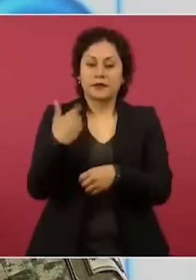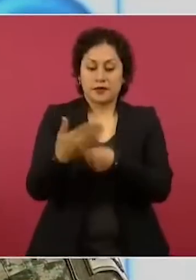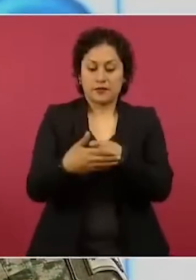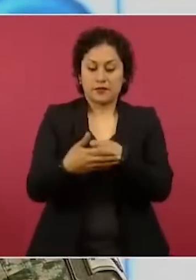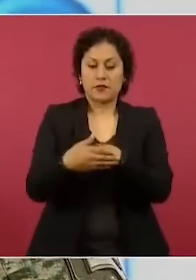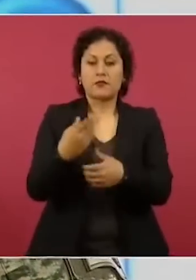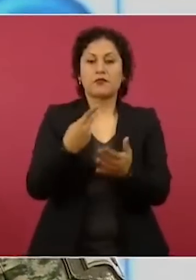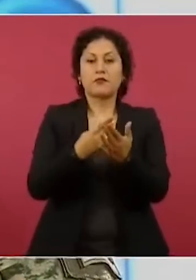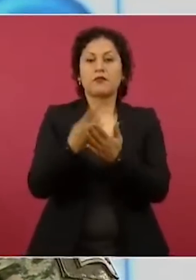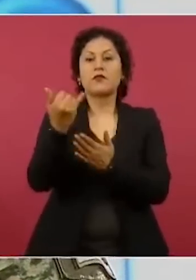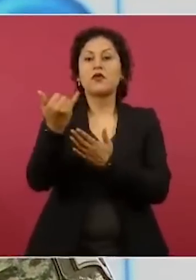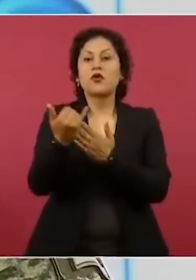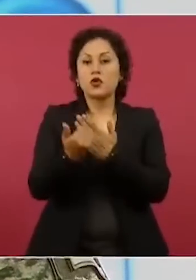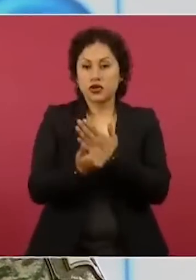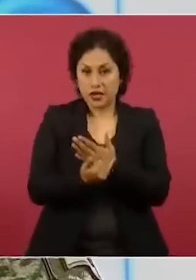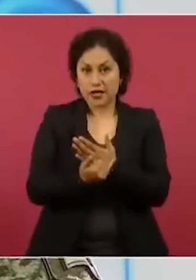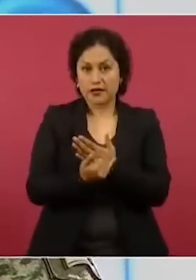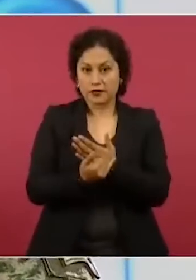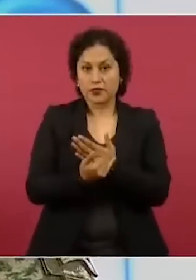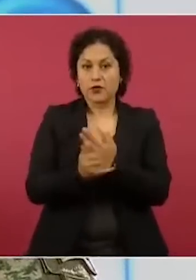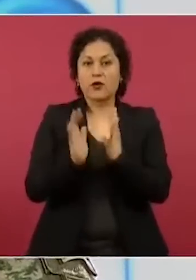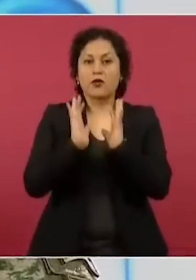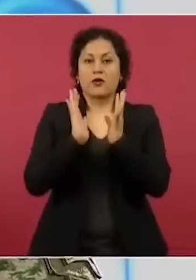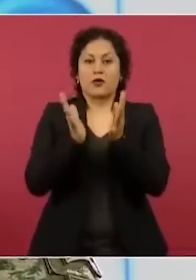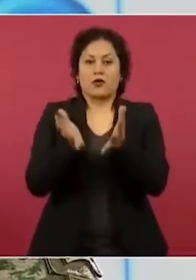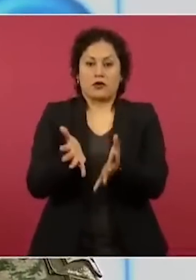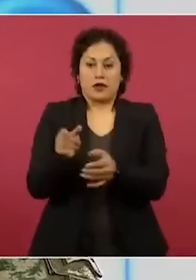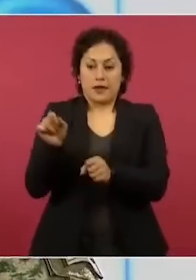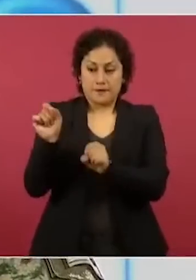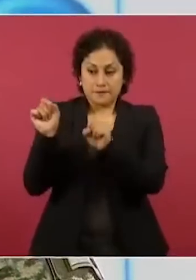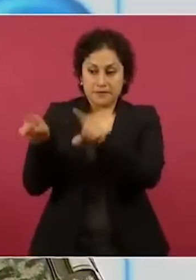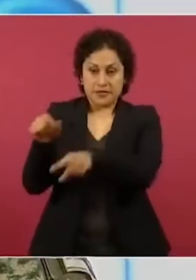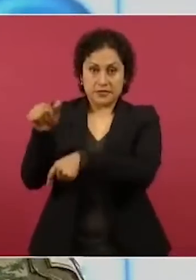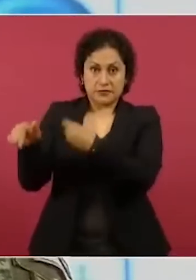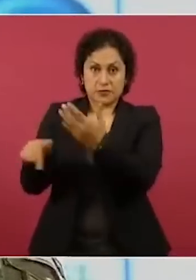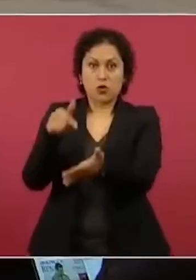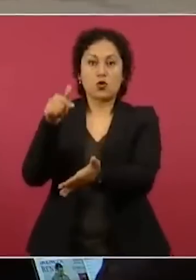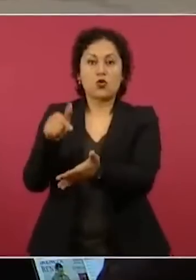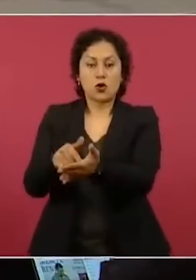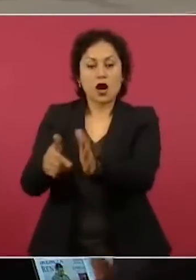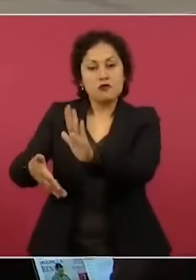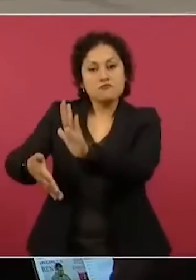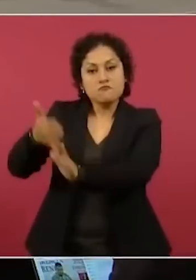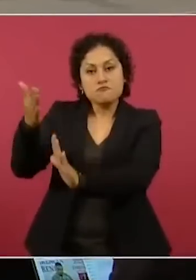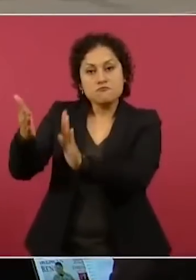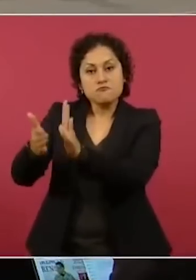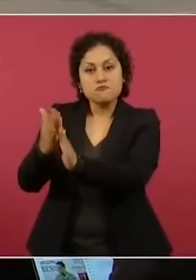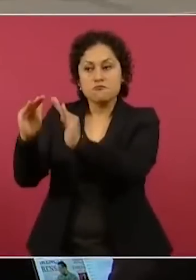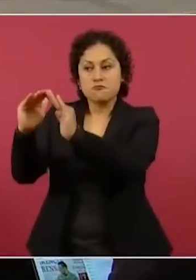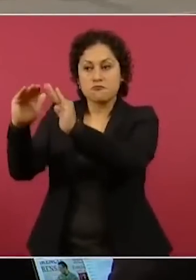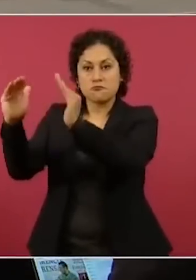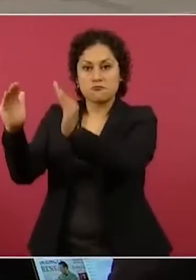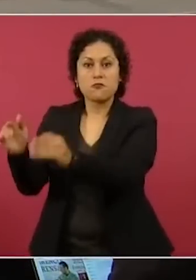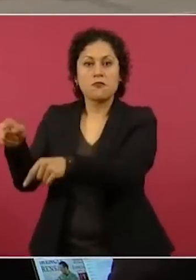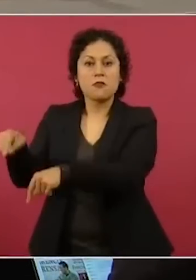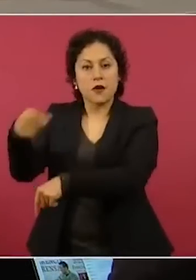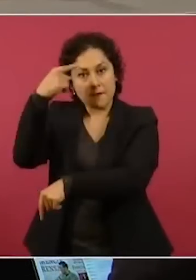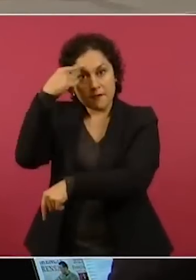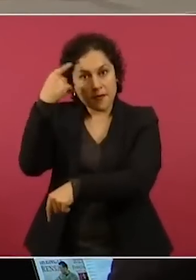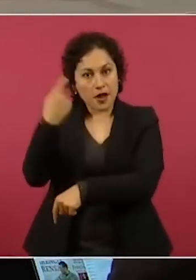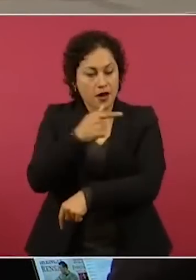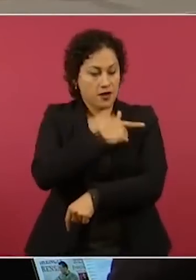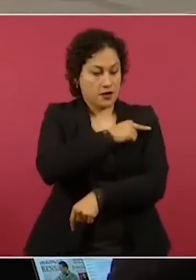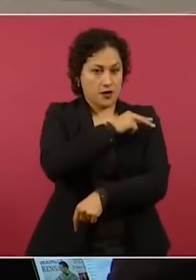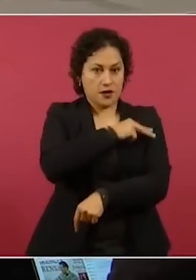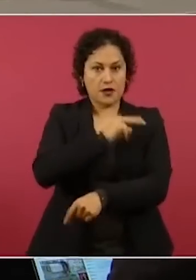construcción ya de instalaciones fijas en el área de Matehuala y cubrir todo ese espacio. Este